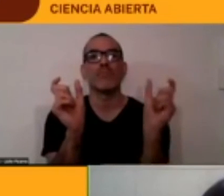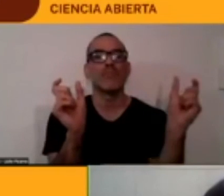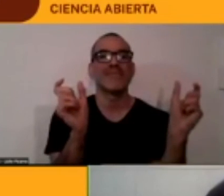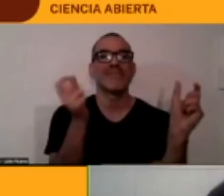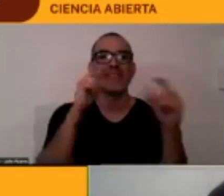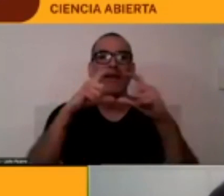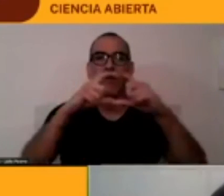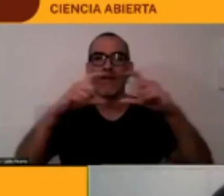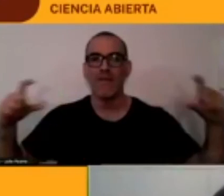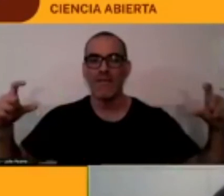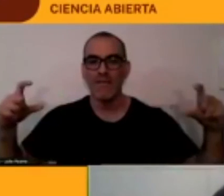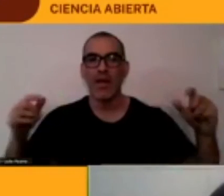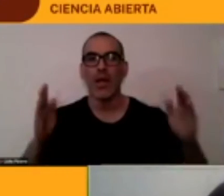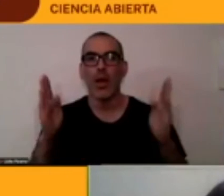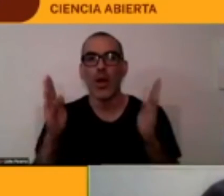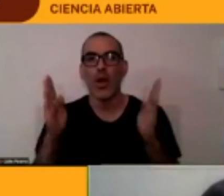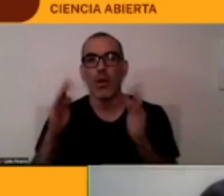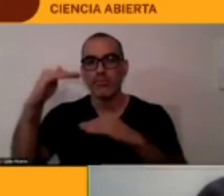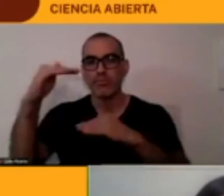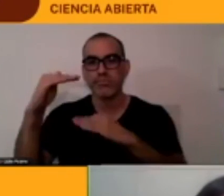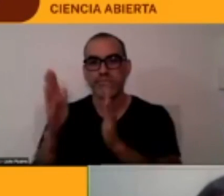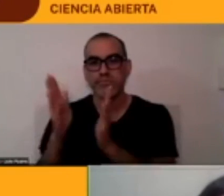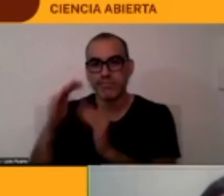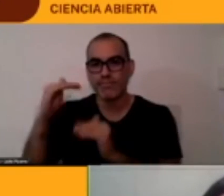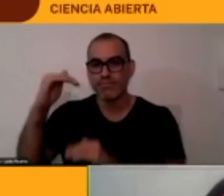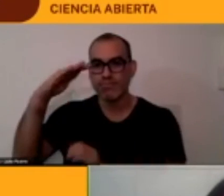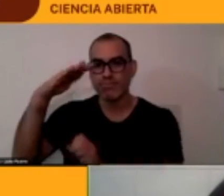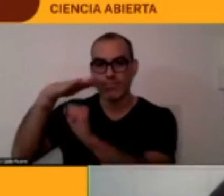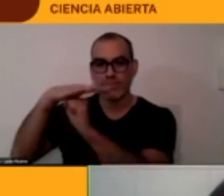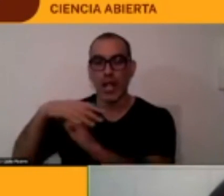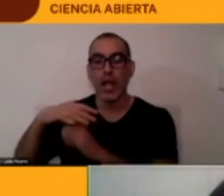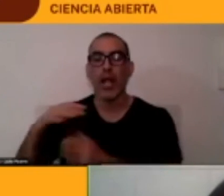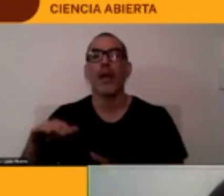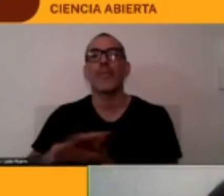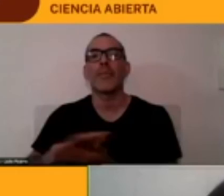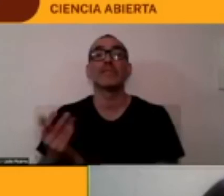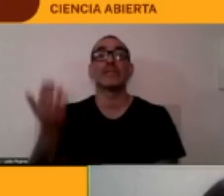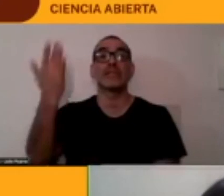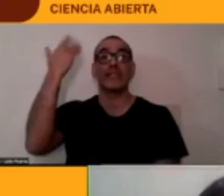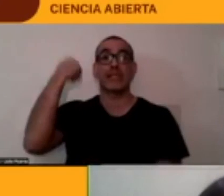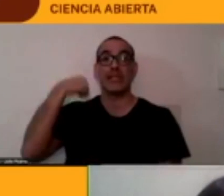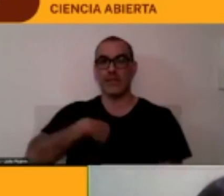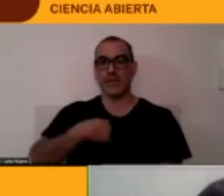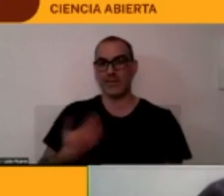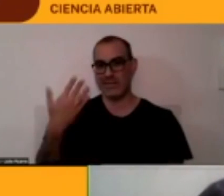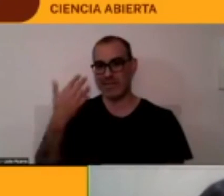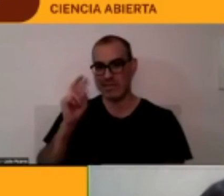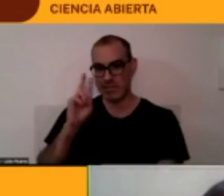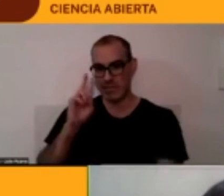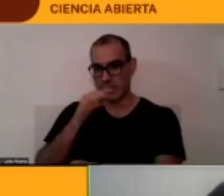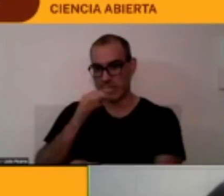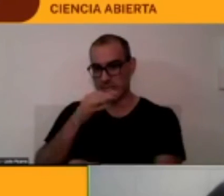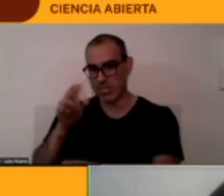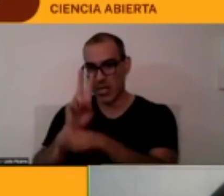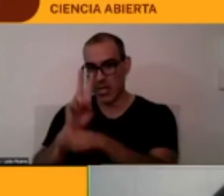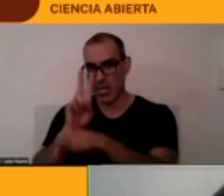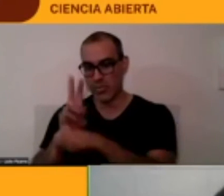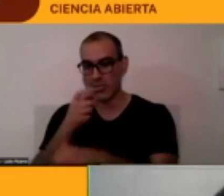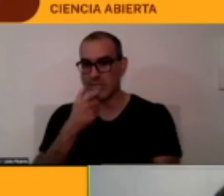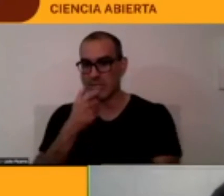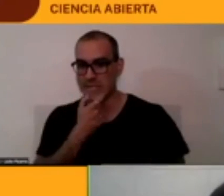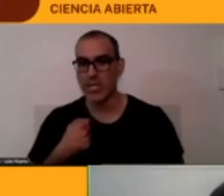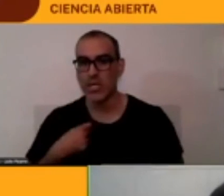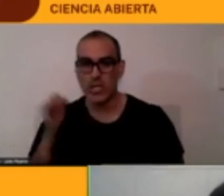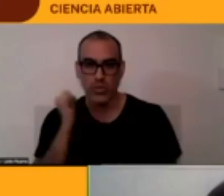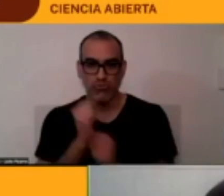hablar como lo expliqué al comienzo yo soy profesora de inglés y yo trabajo enseñando inglés y lo que siempre